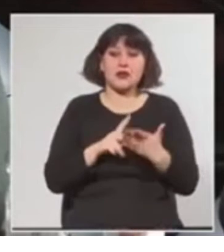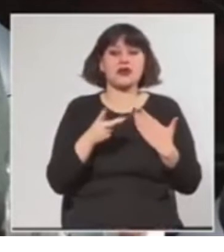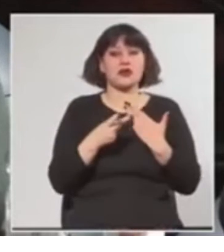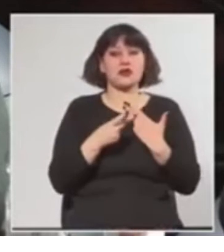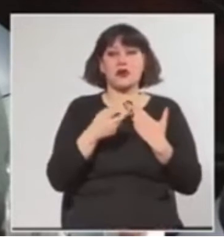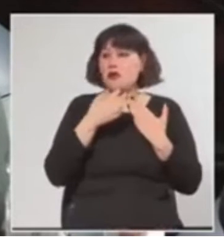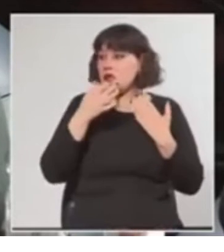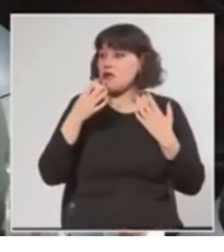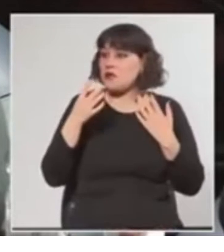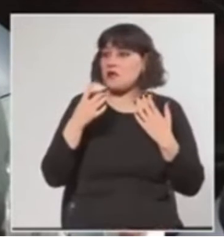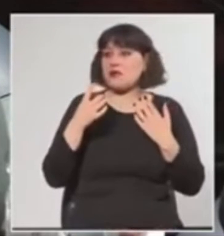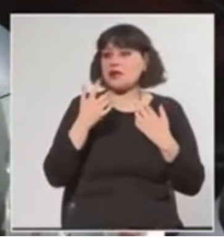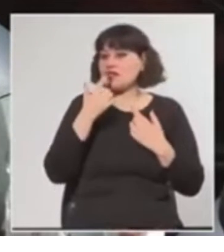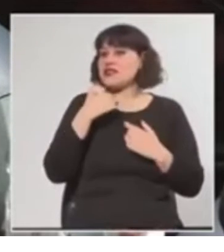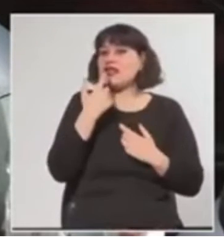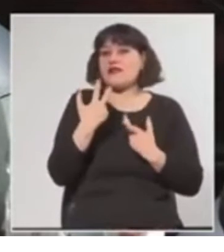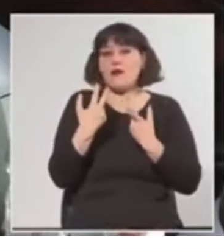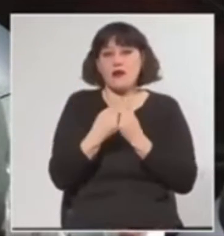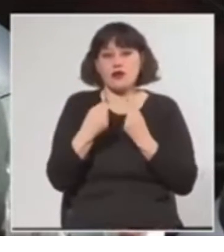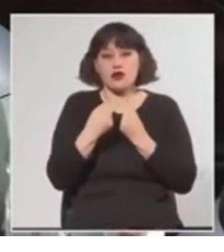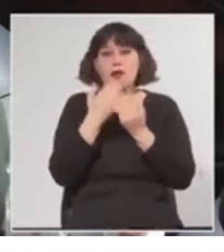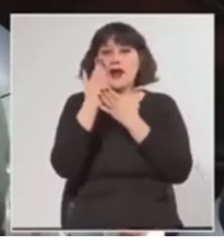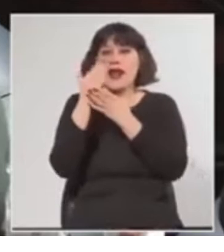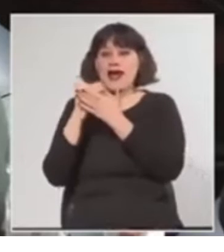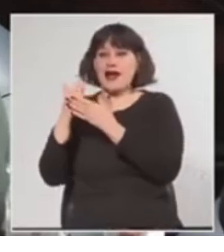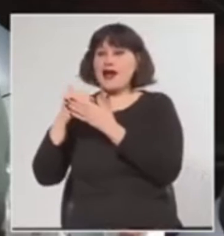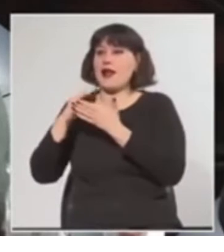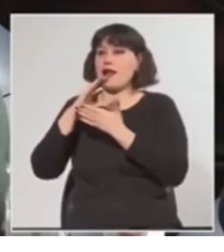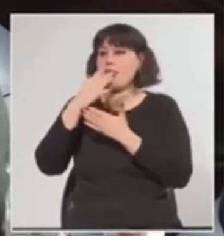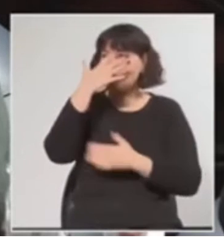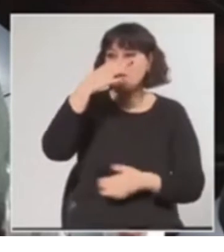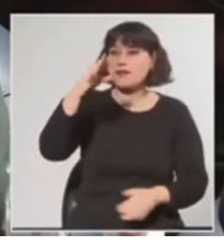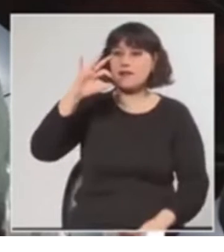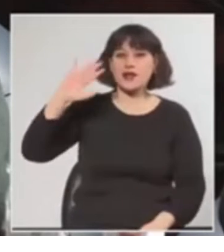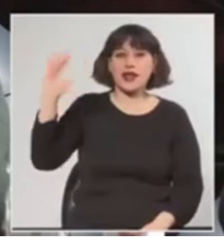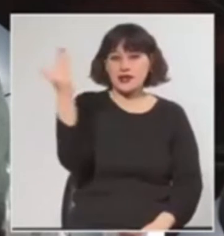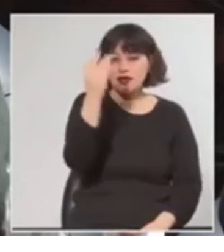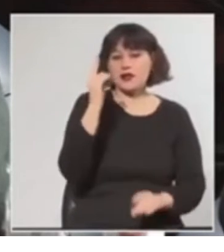por las localidades del interior del país y también por los departamentos del interior del país.